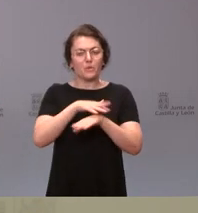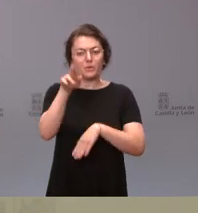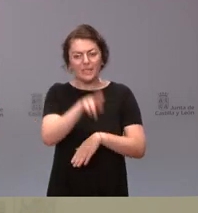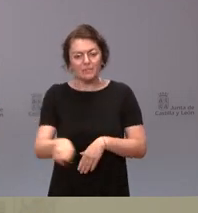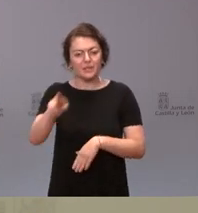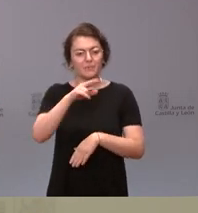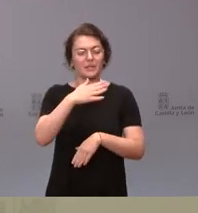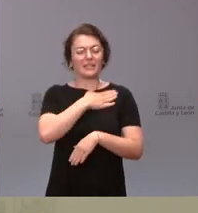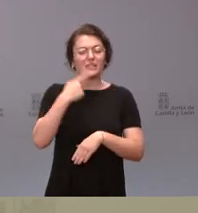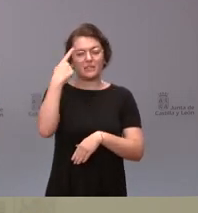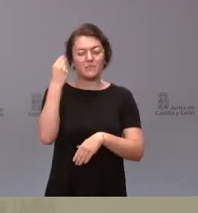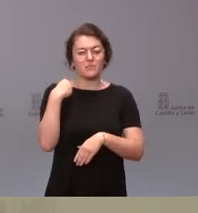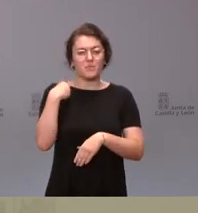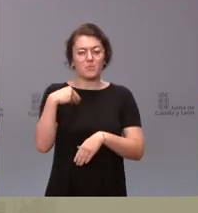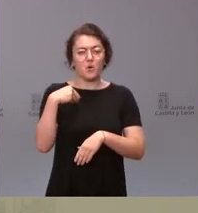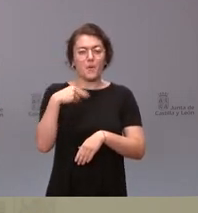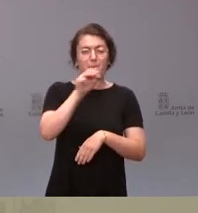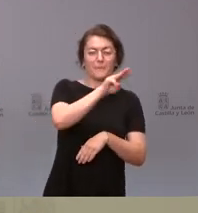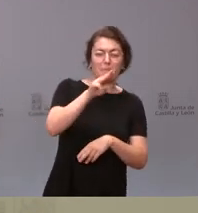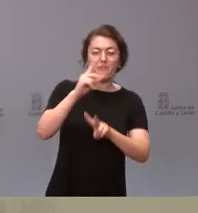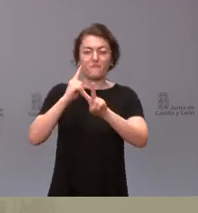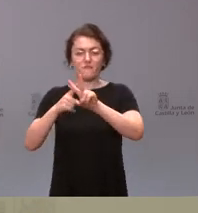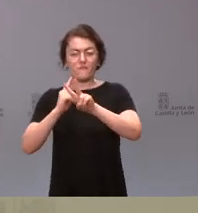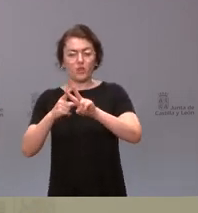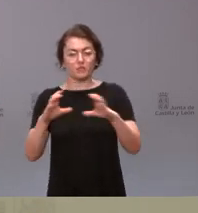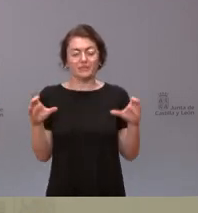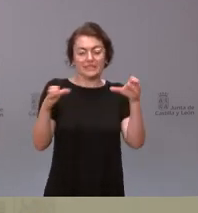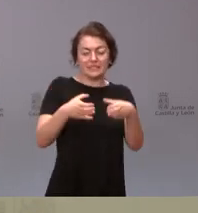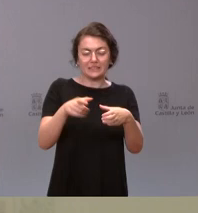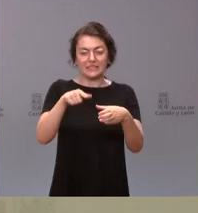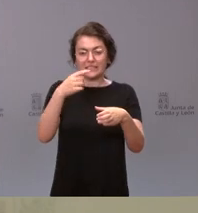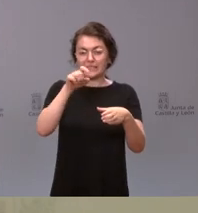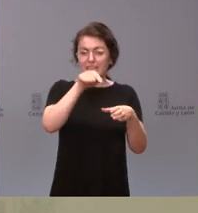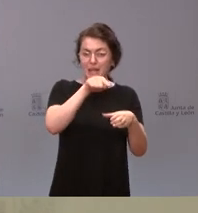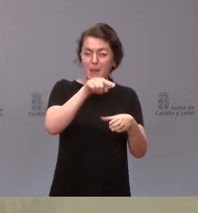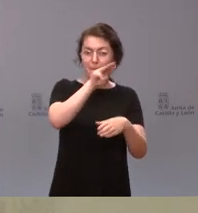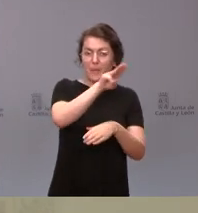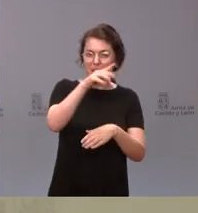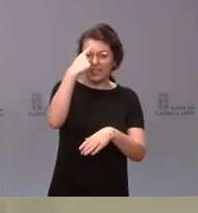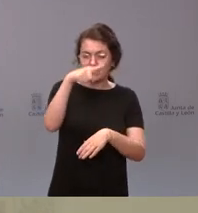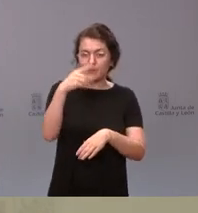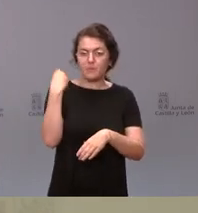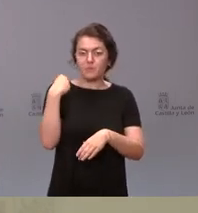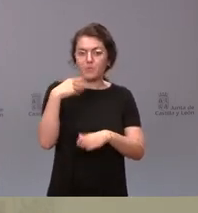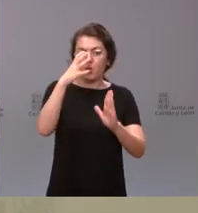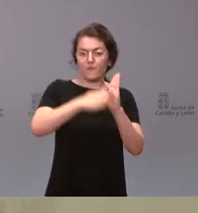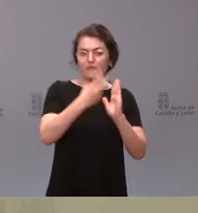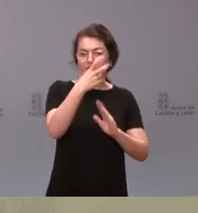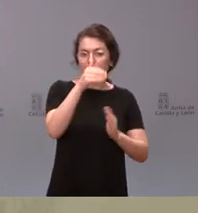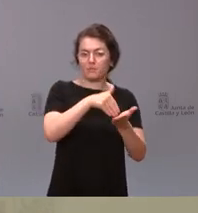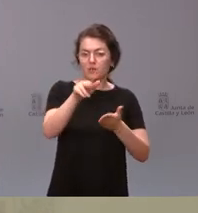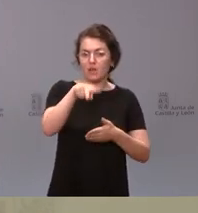dentro de la coalición de gobierno PP y Vox si el PP conocía la reducción de estos 20 millones de euros